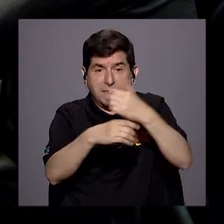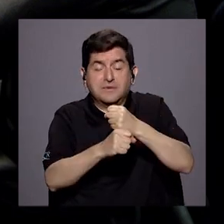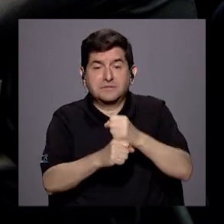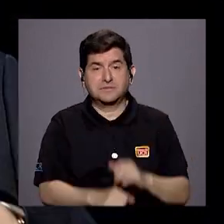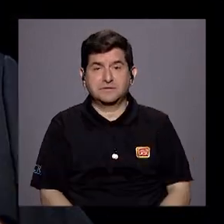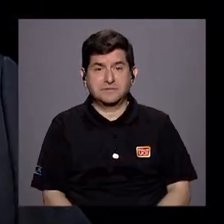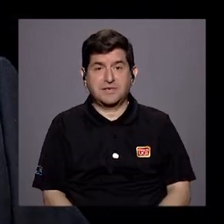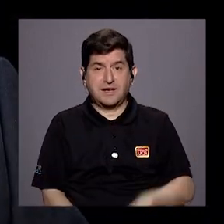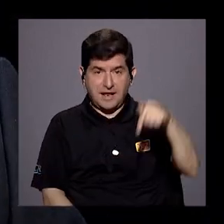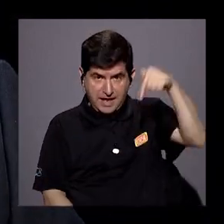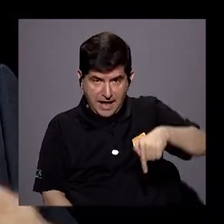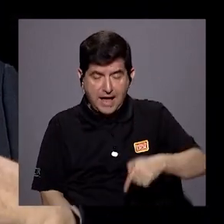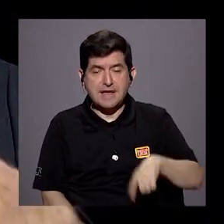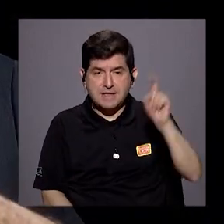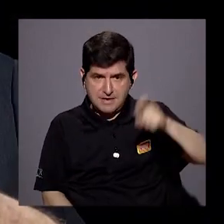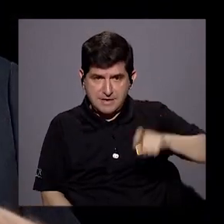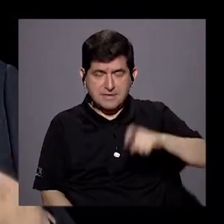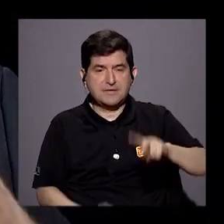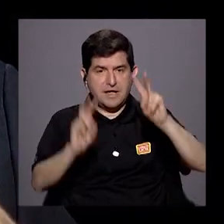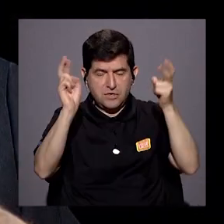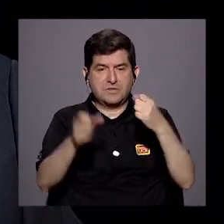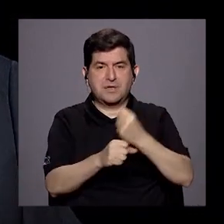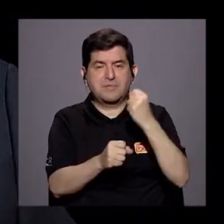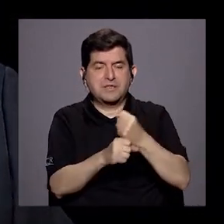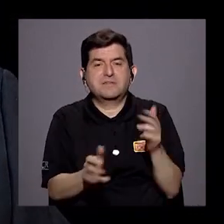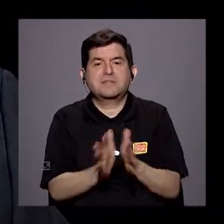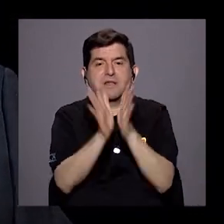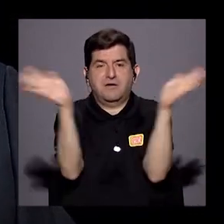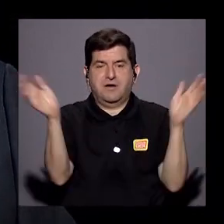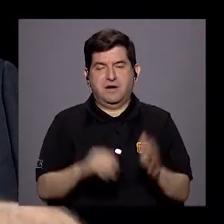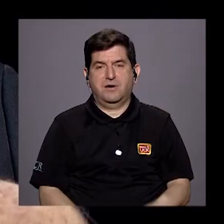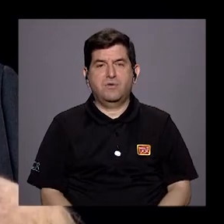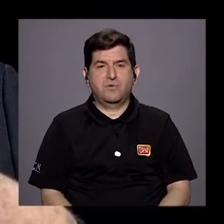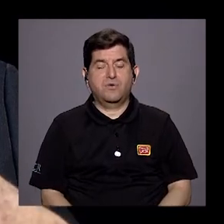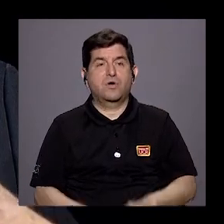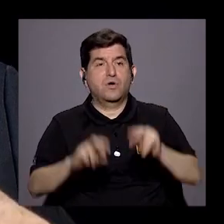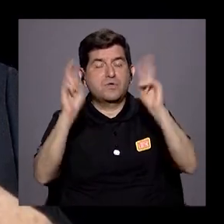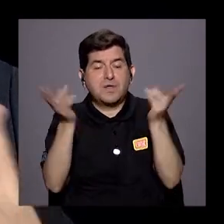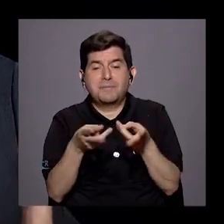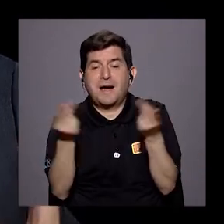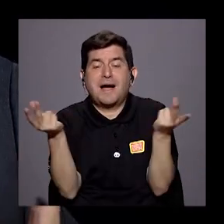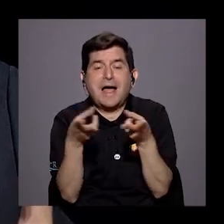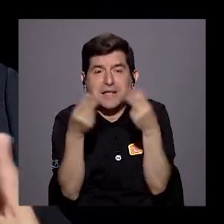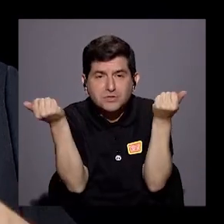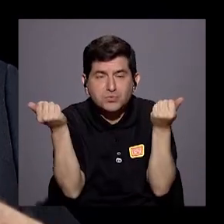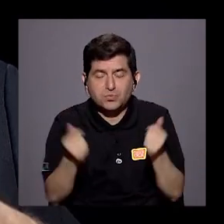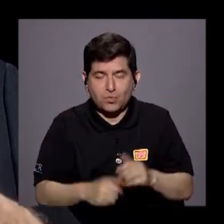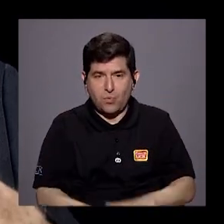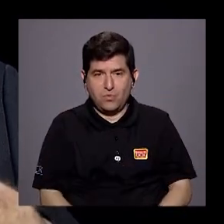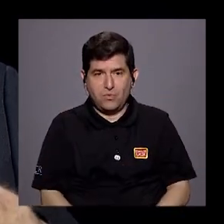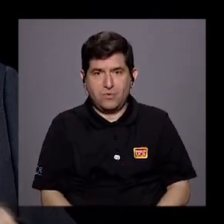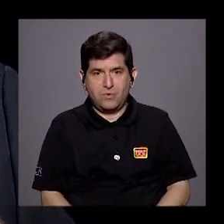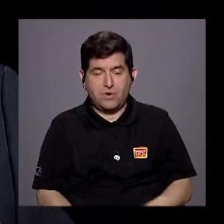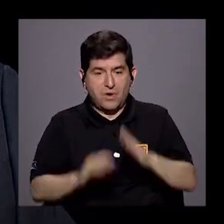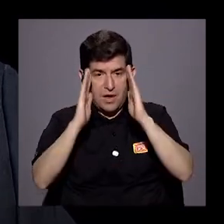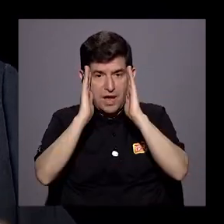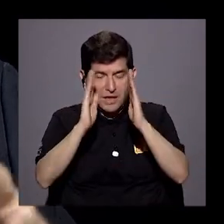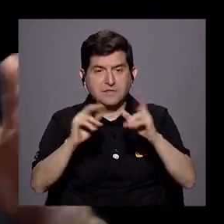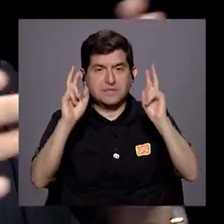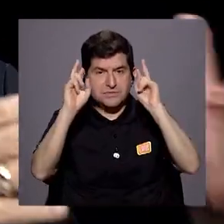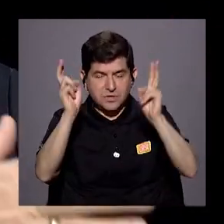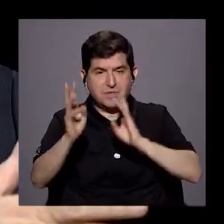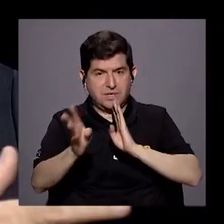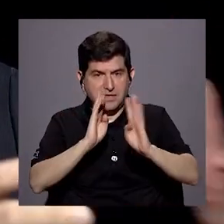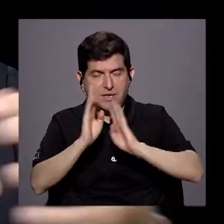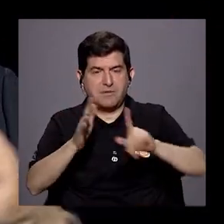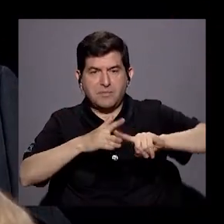que hacer. Aquí hay que entrarle al tema del empleo público, hay que entrarle al tema del gasto, hay que entrarle al tema